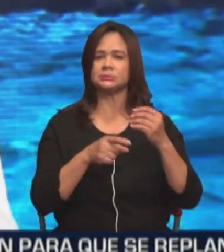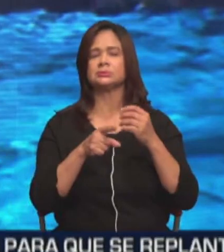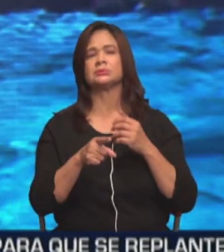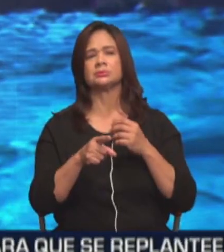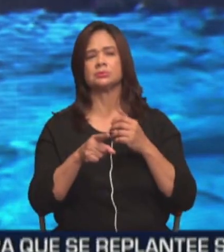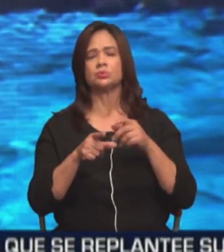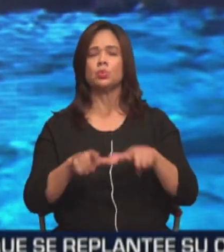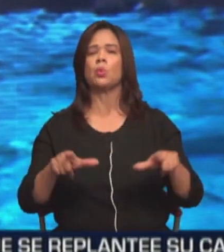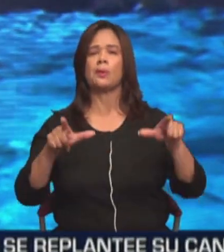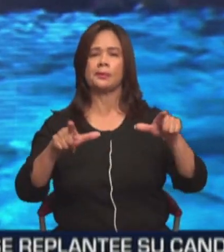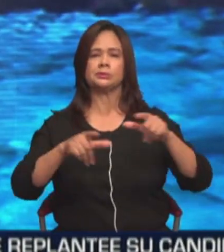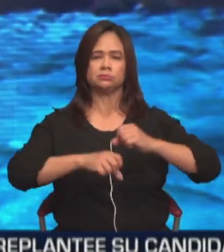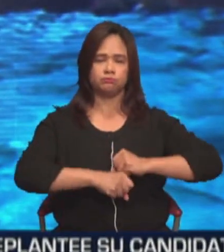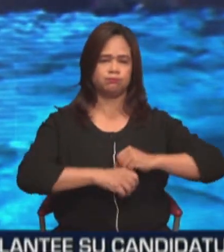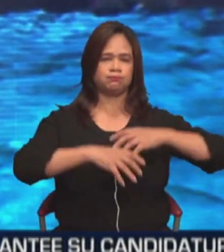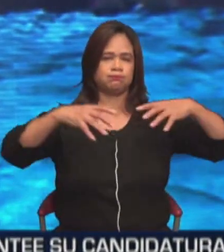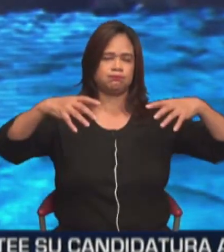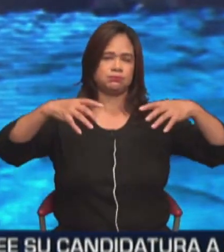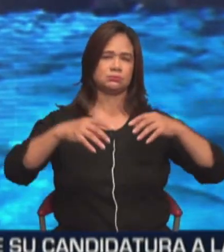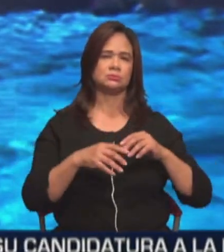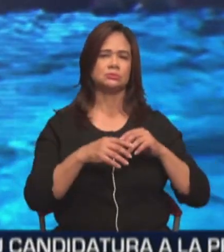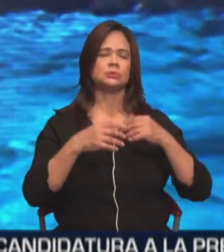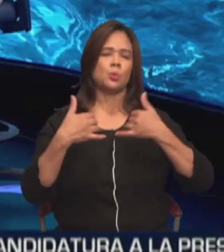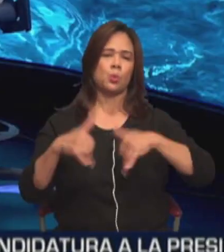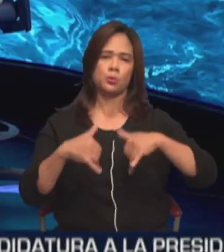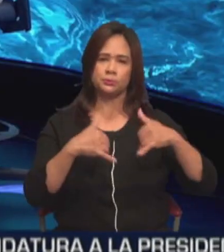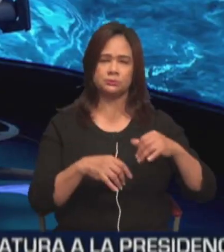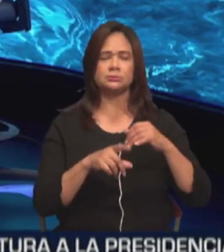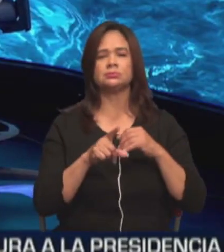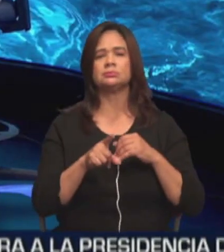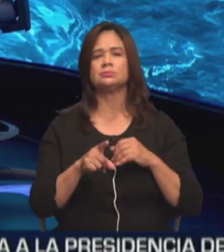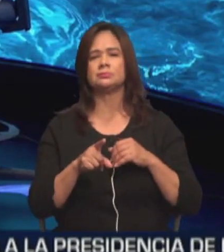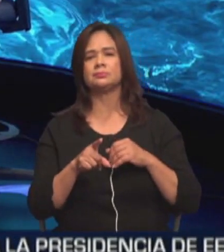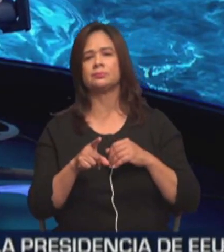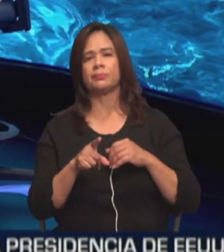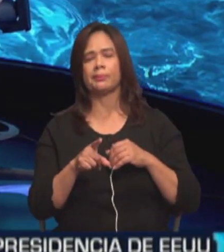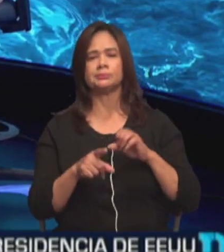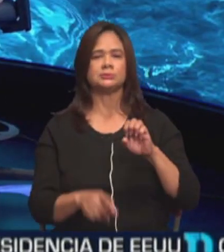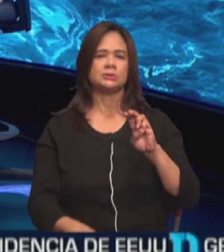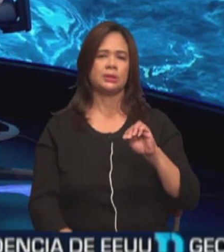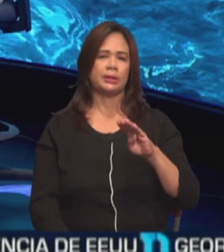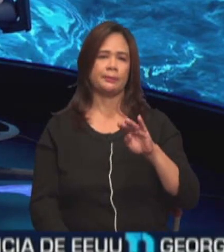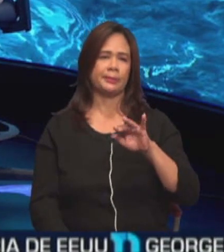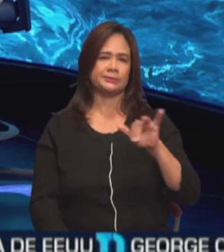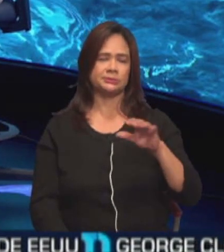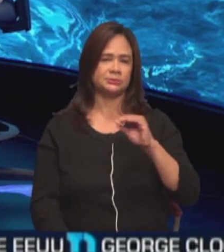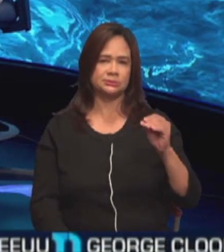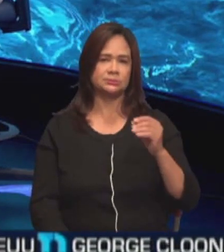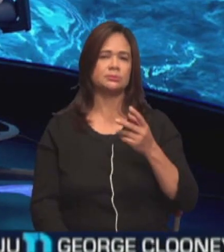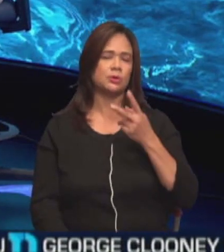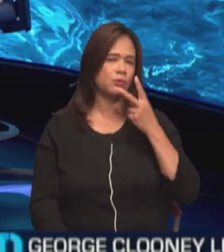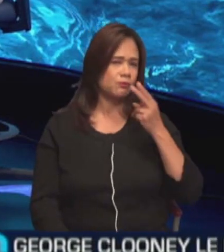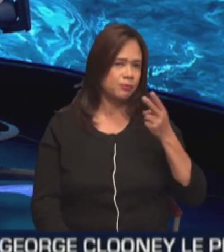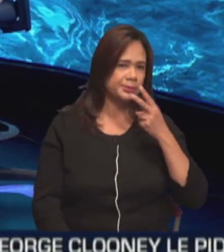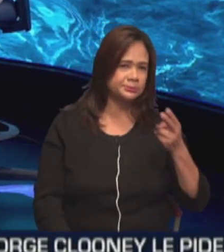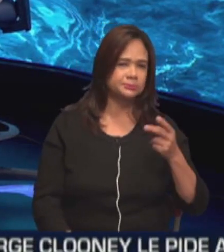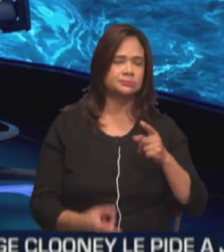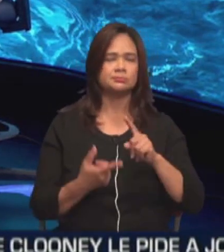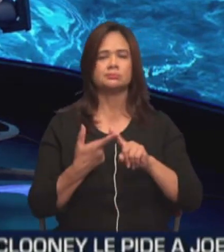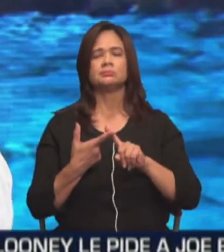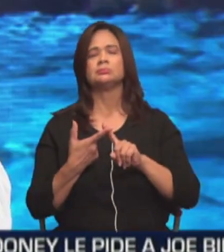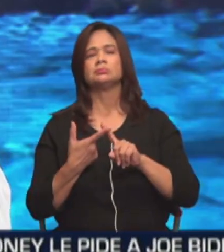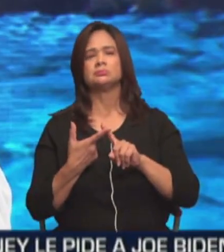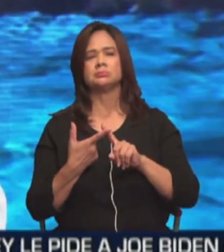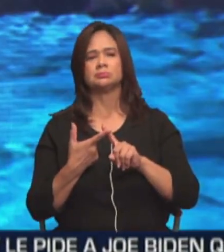sala con inflables, juegos de mesa, aquí en el hotel de Embasid. Un área para los fumadores de cigarro